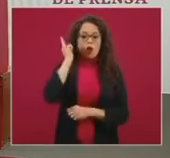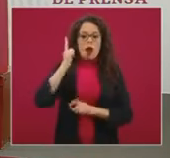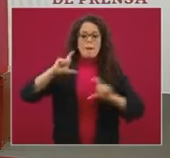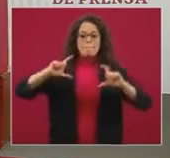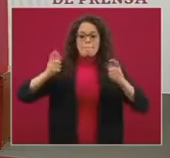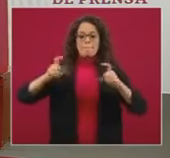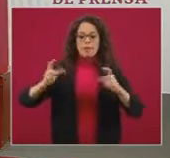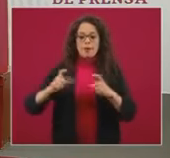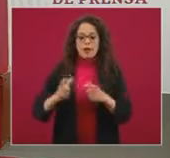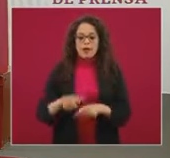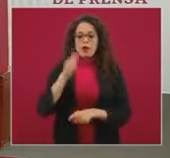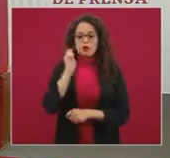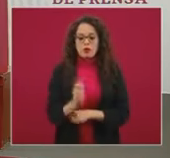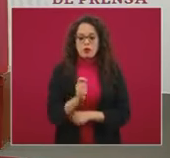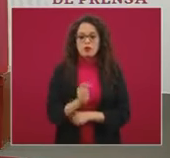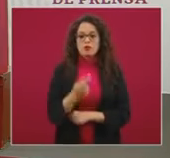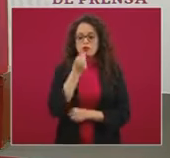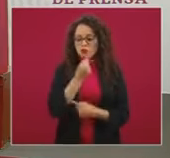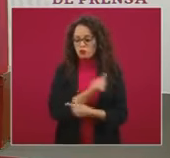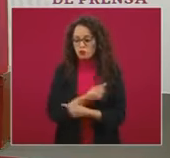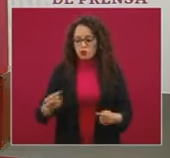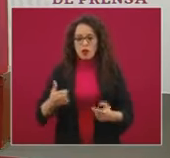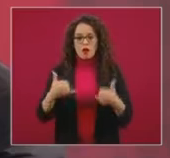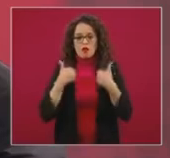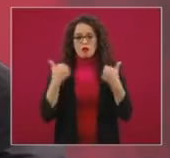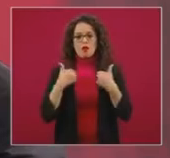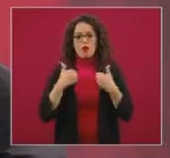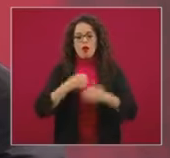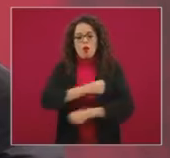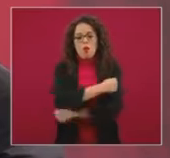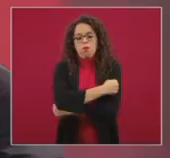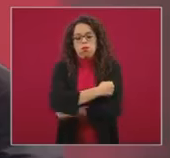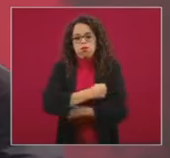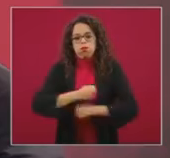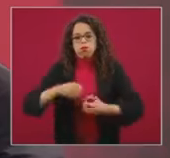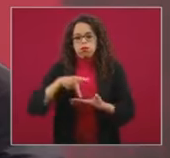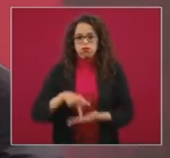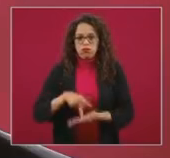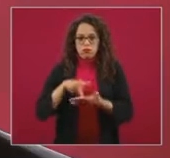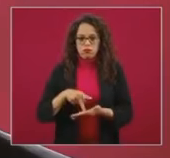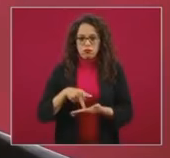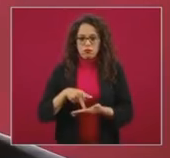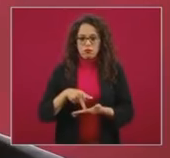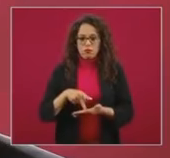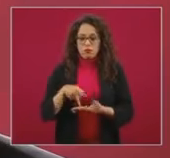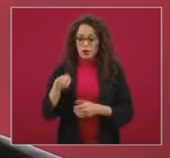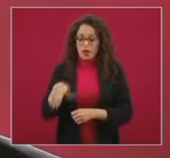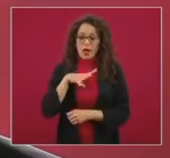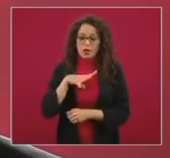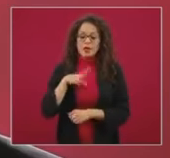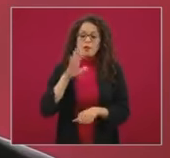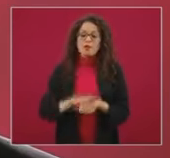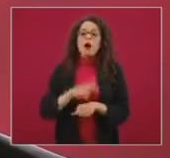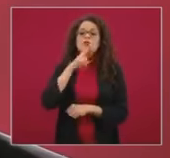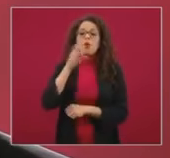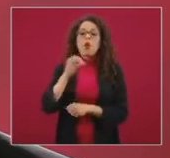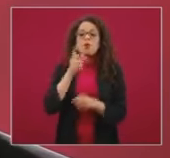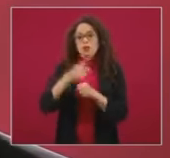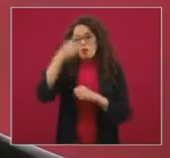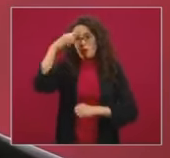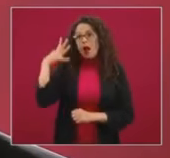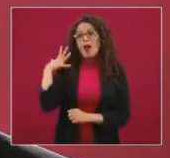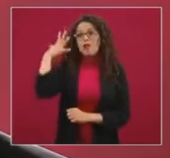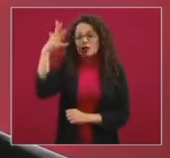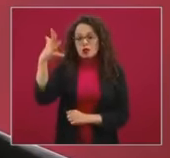la obesidad infantil y juvenil, que es la más sensible al cambio, la que tiene la mejor oportunidad. La de las personas